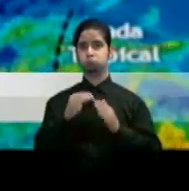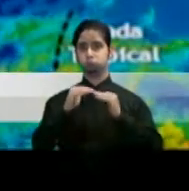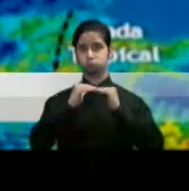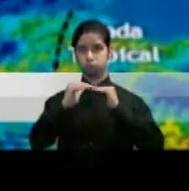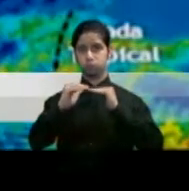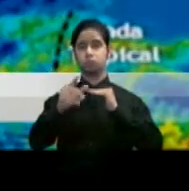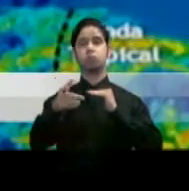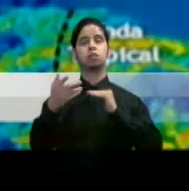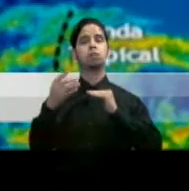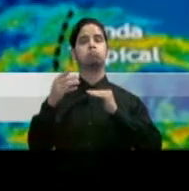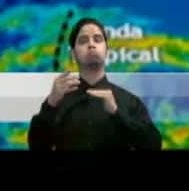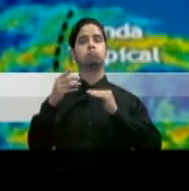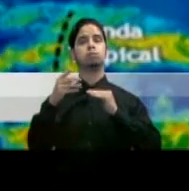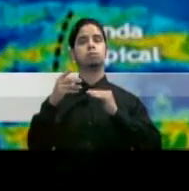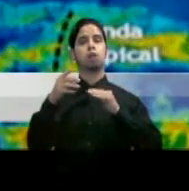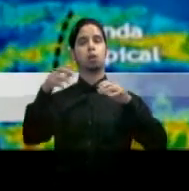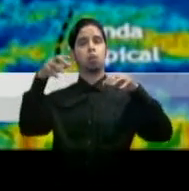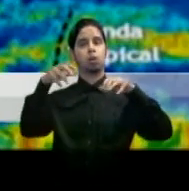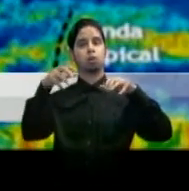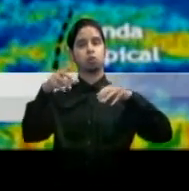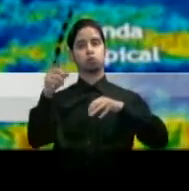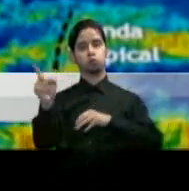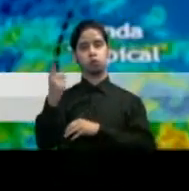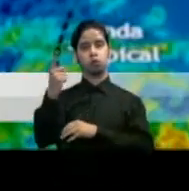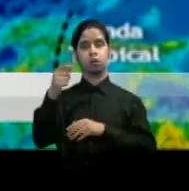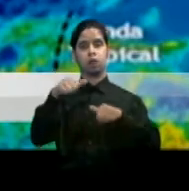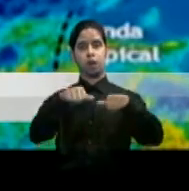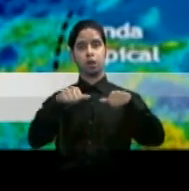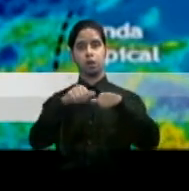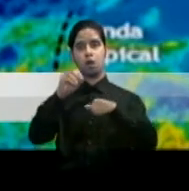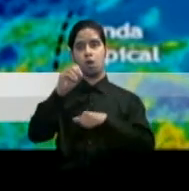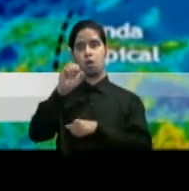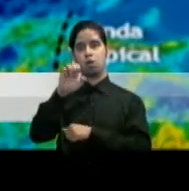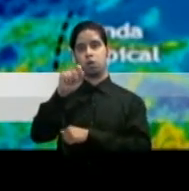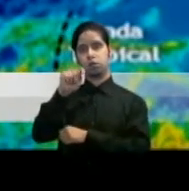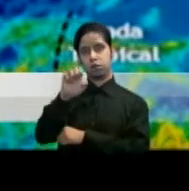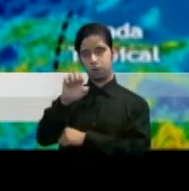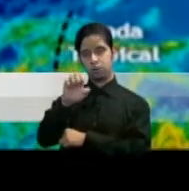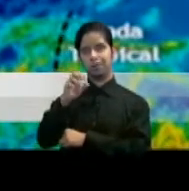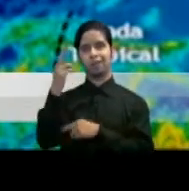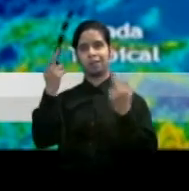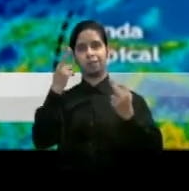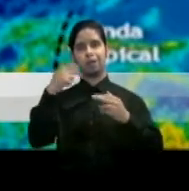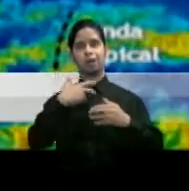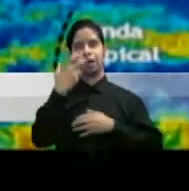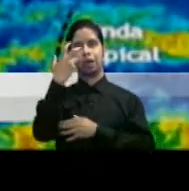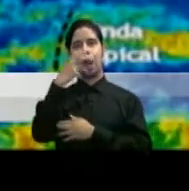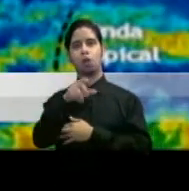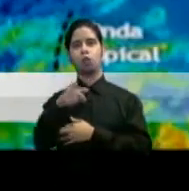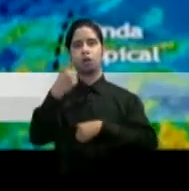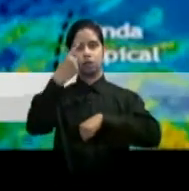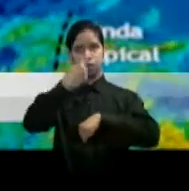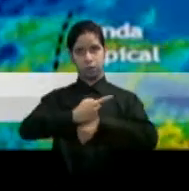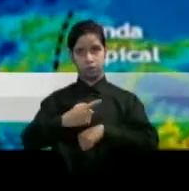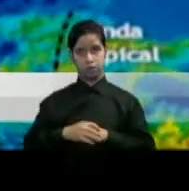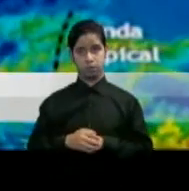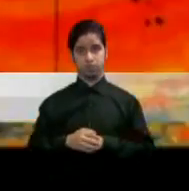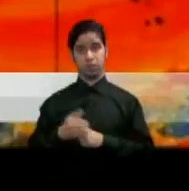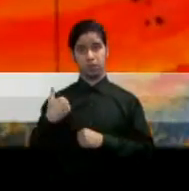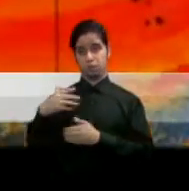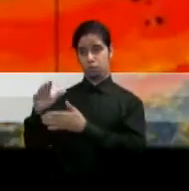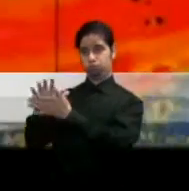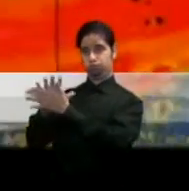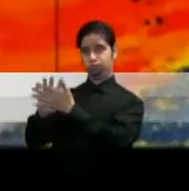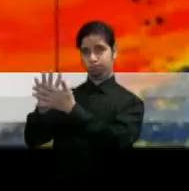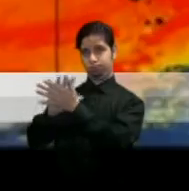el Atlántico y los aguaceros se limitan hacia el oeste producto del calor del día. Tenemos un par de ondas tropicales que se aproximan sin dejar